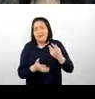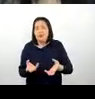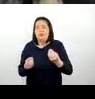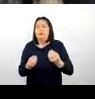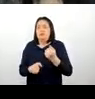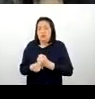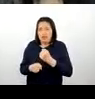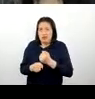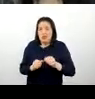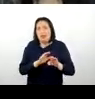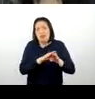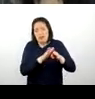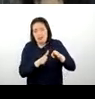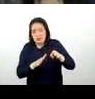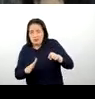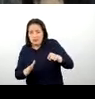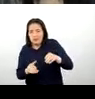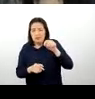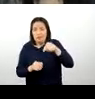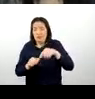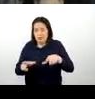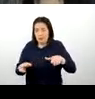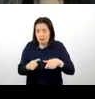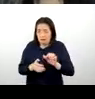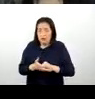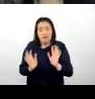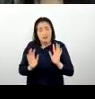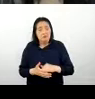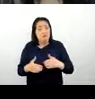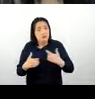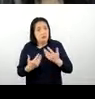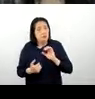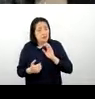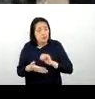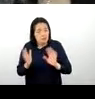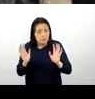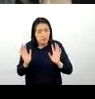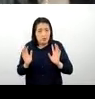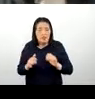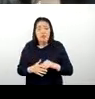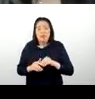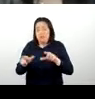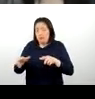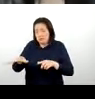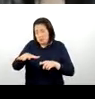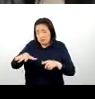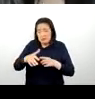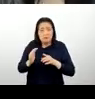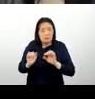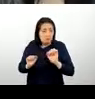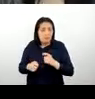estos andenes en este lugar un poco se podría decir agreste demográficamente, pero que